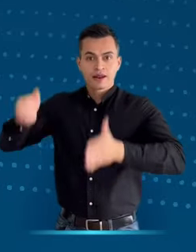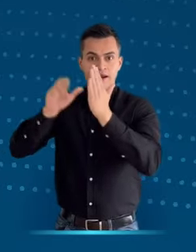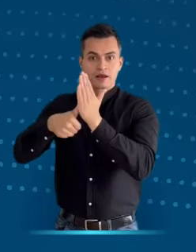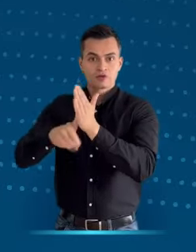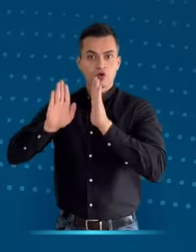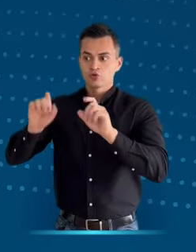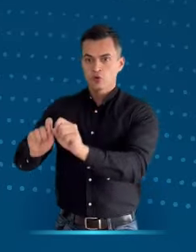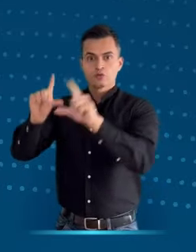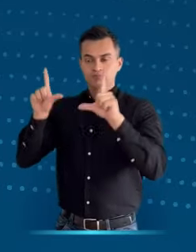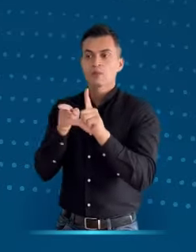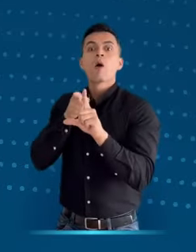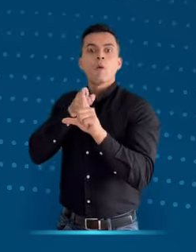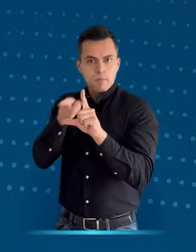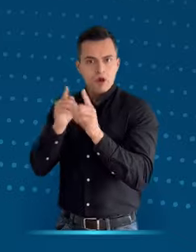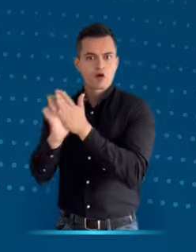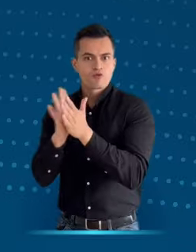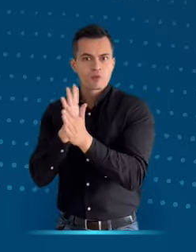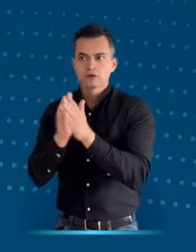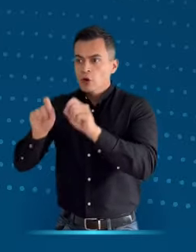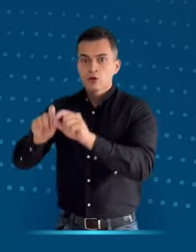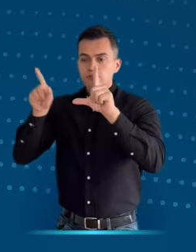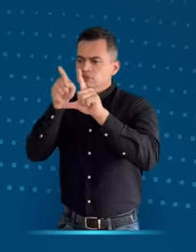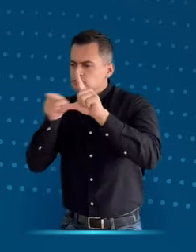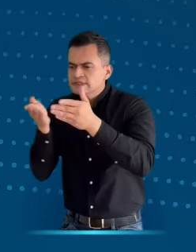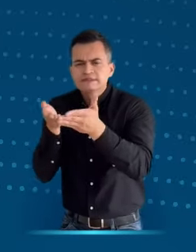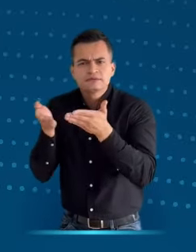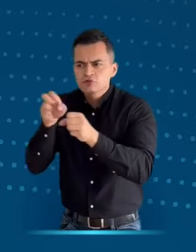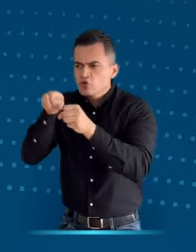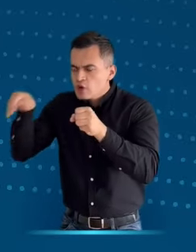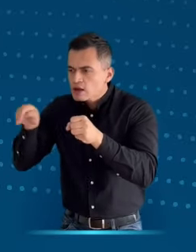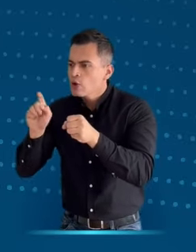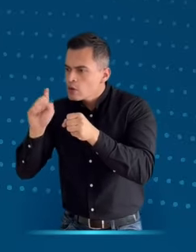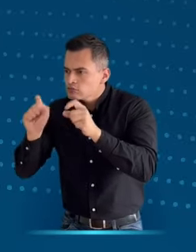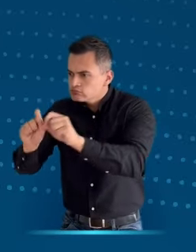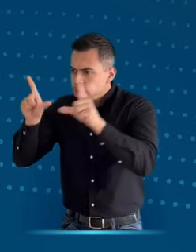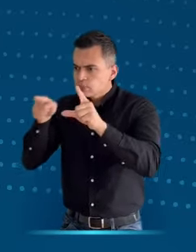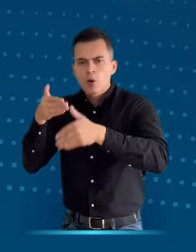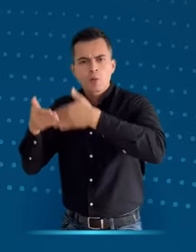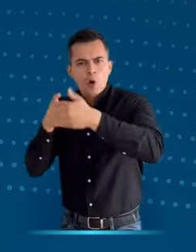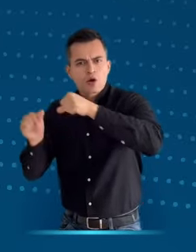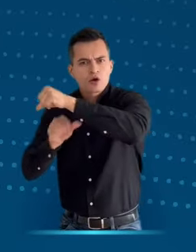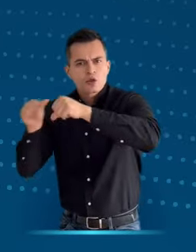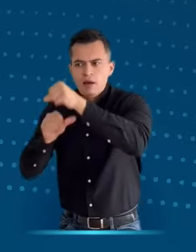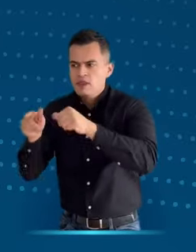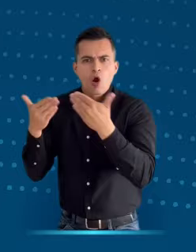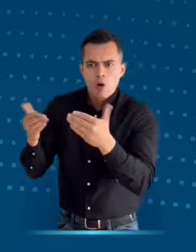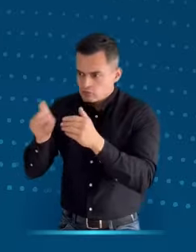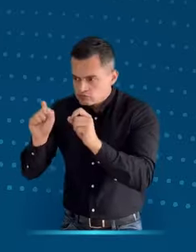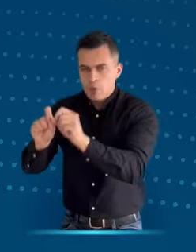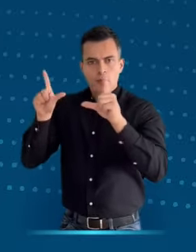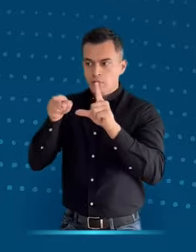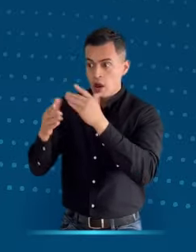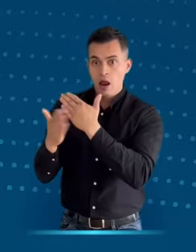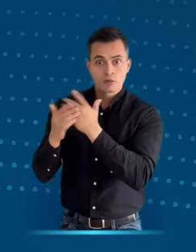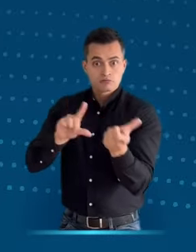.registraduría.gov.co. Dirígete a la sección Servicios a la Ciudadanía y da clic en la opción